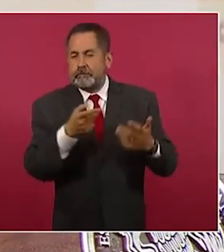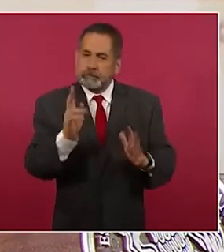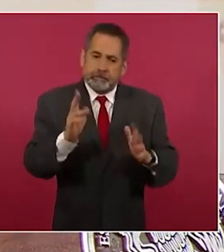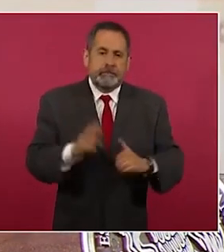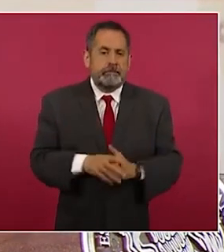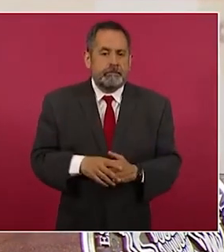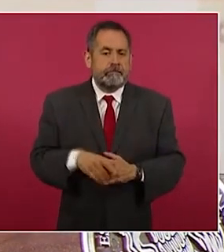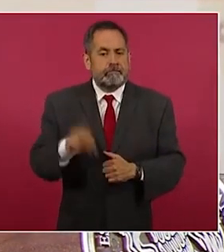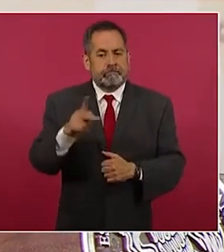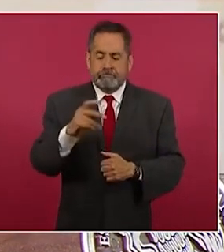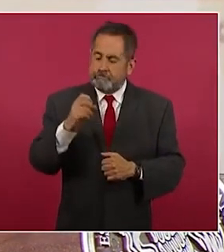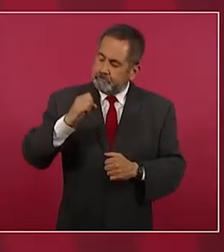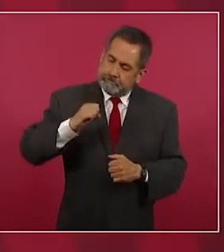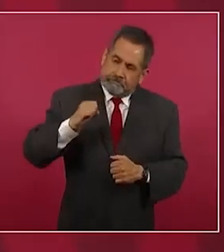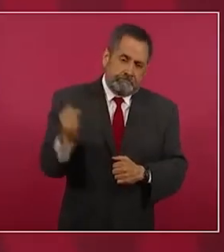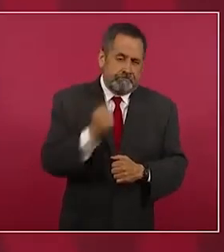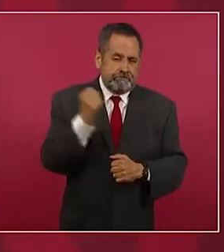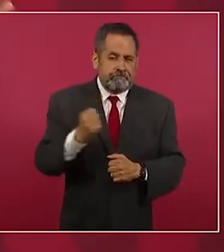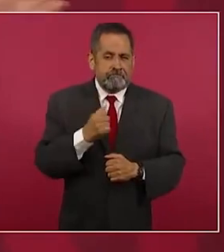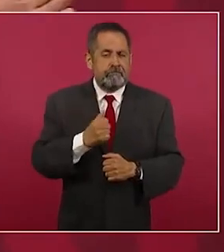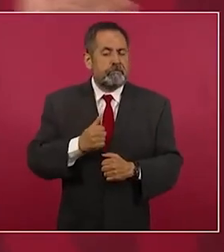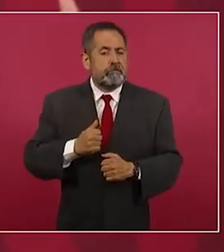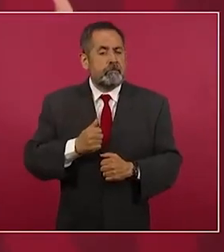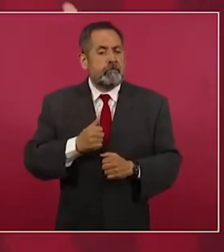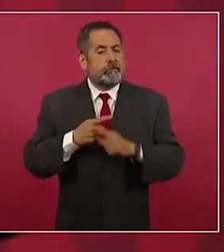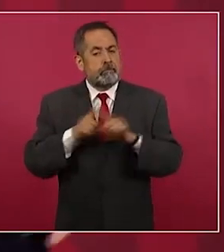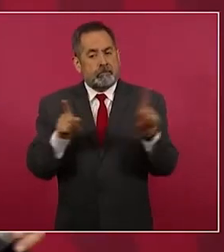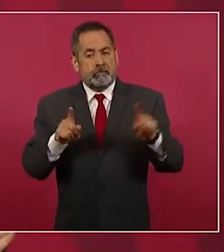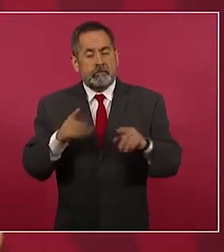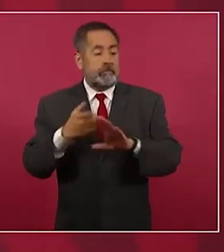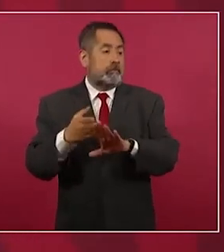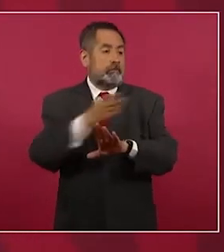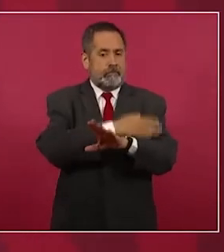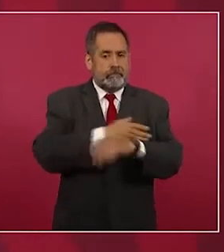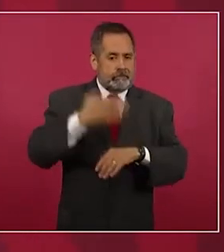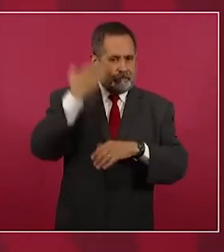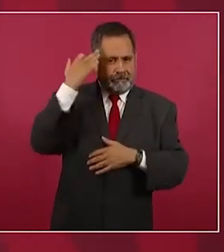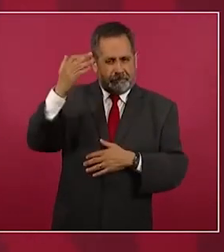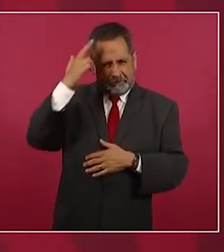Afortunadamente, a diferencia de lo que pasó